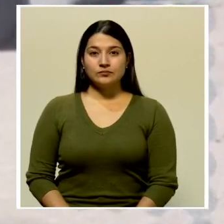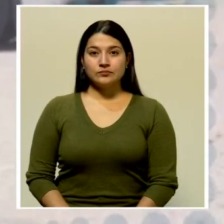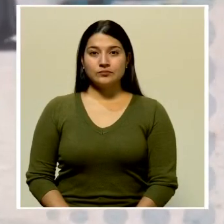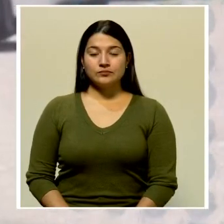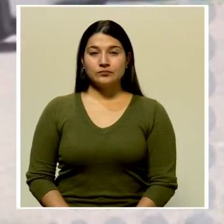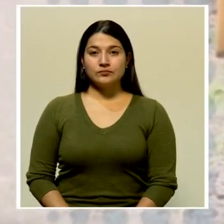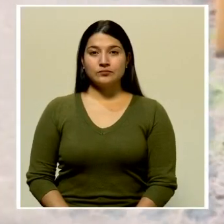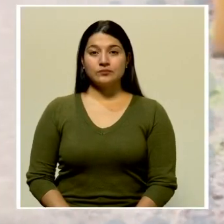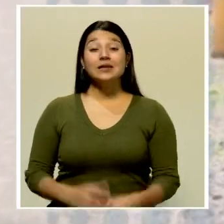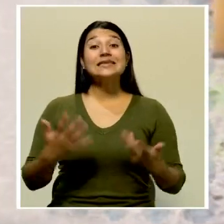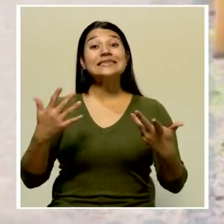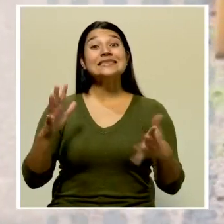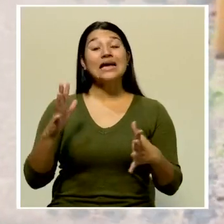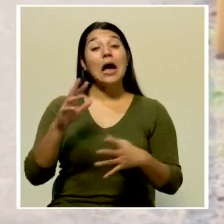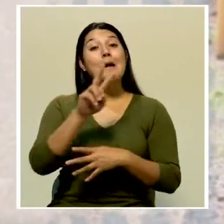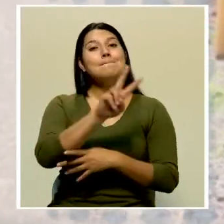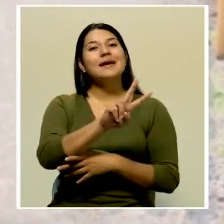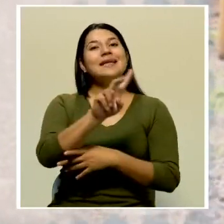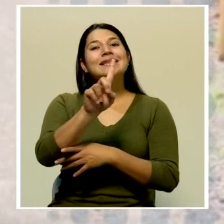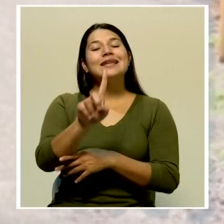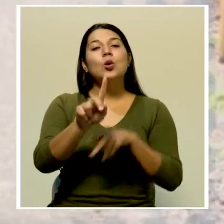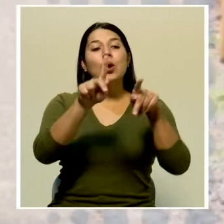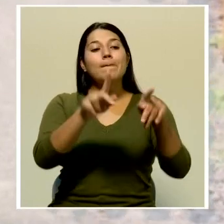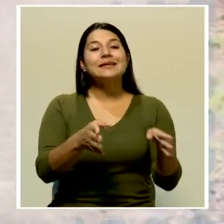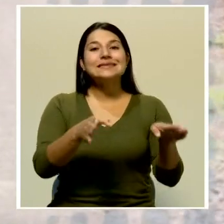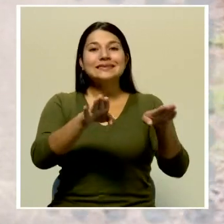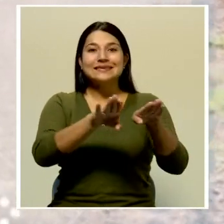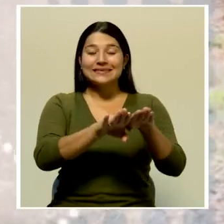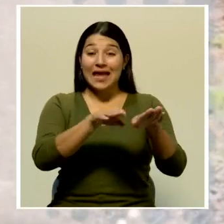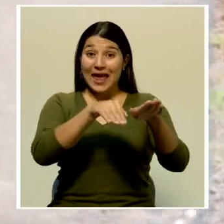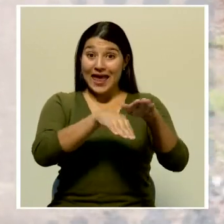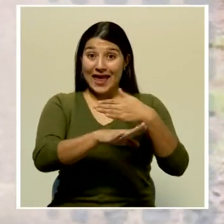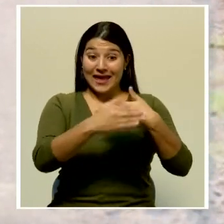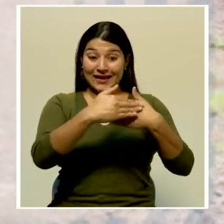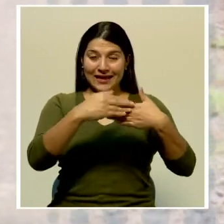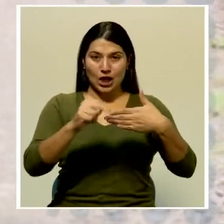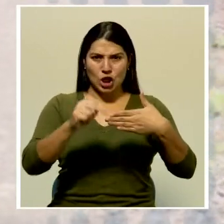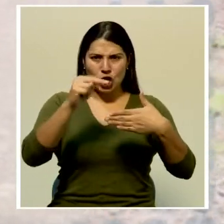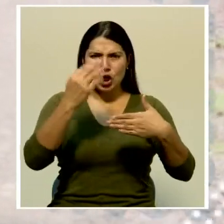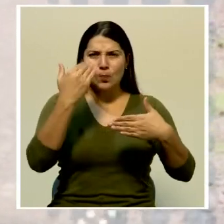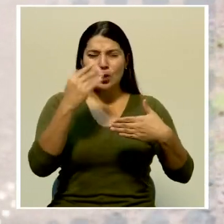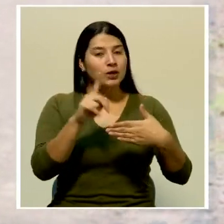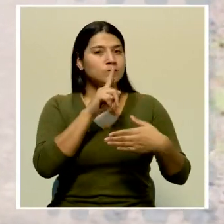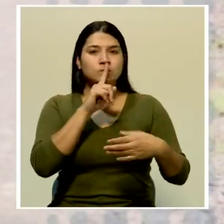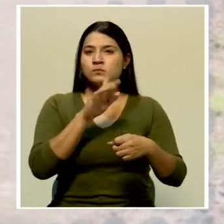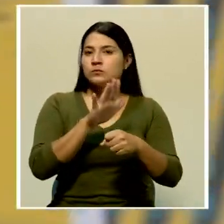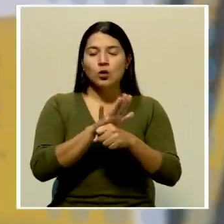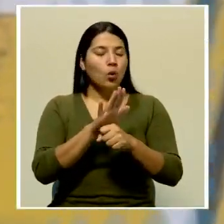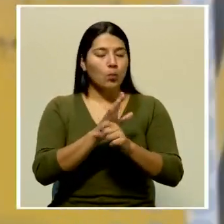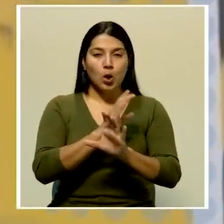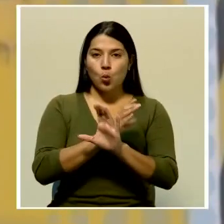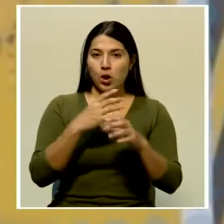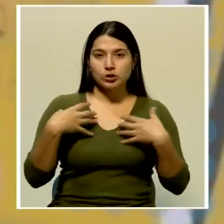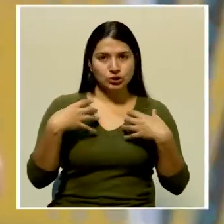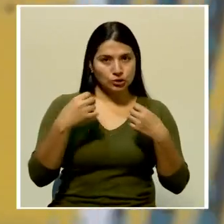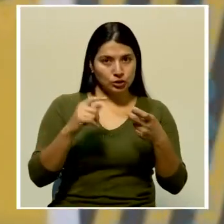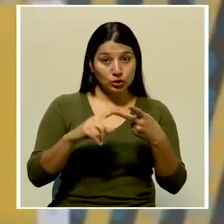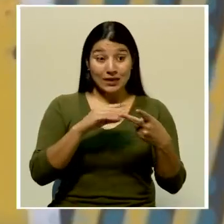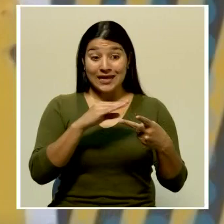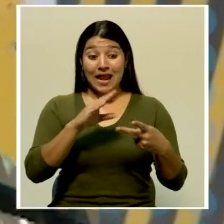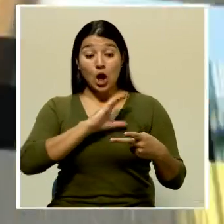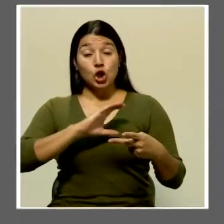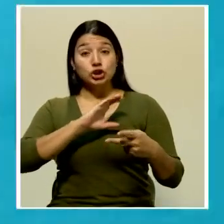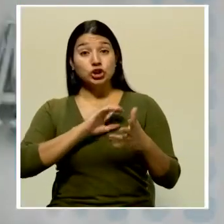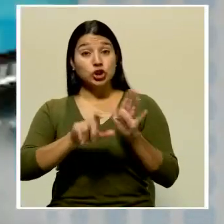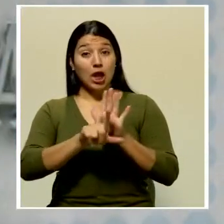Ya son a 21 las empresas clausuradas en la zona norte por incumplimientos en las normas sanitarias y el estatus legal de sus trabajadores.